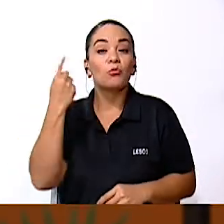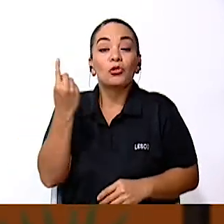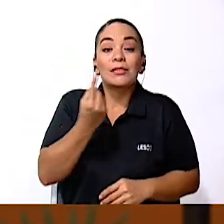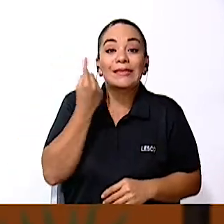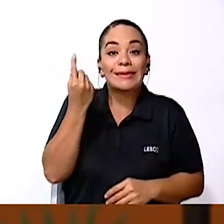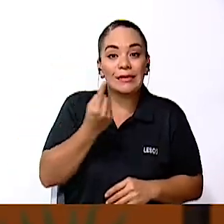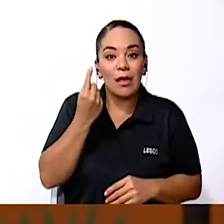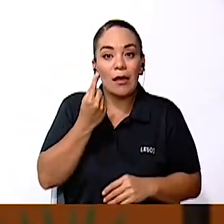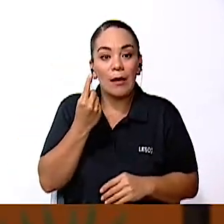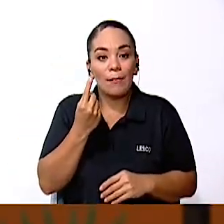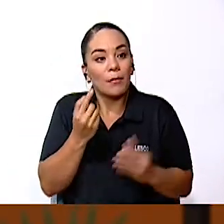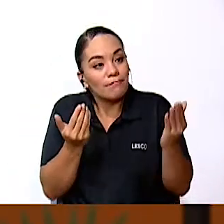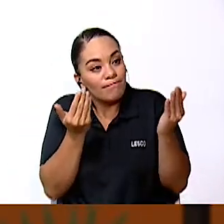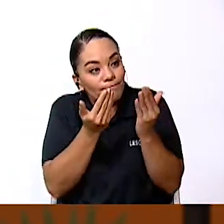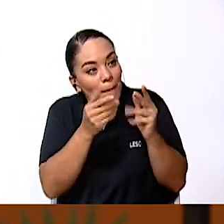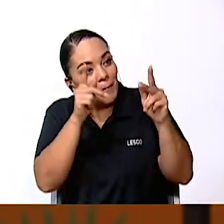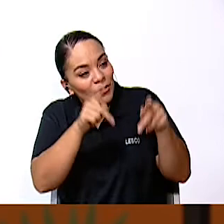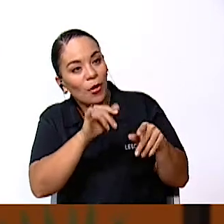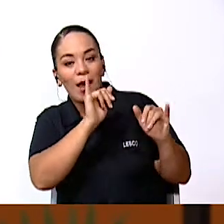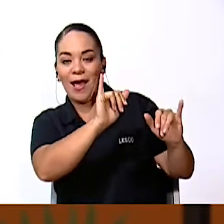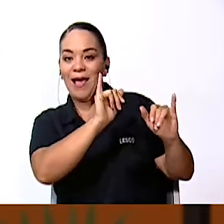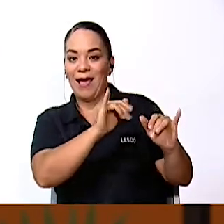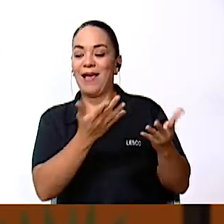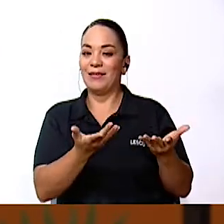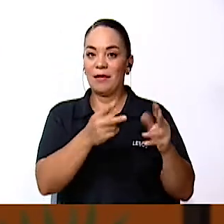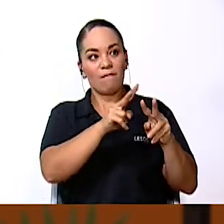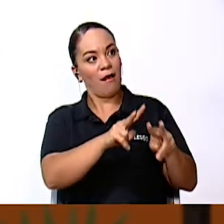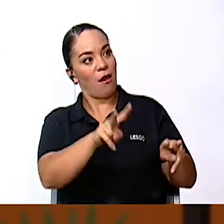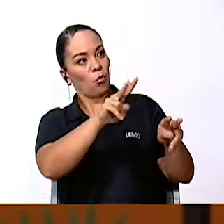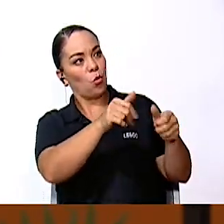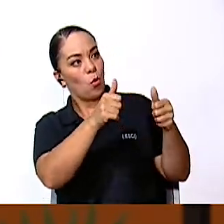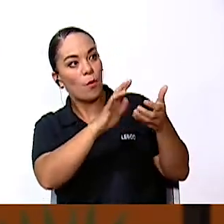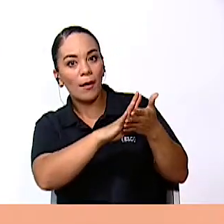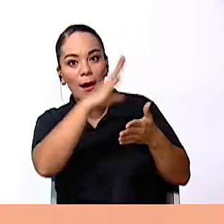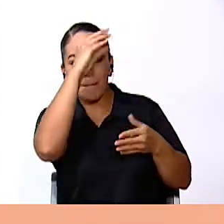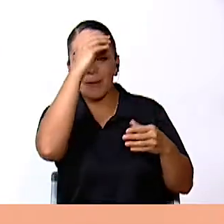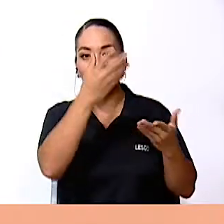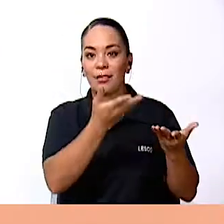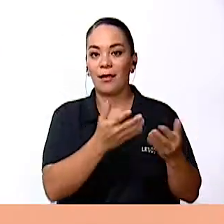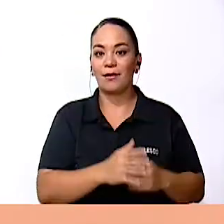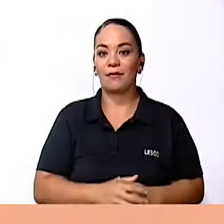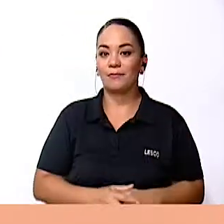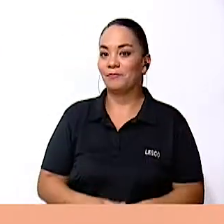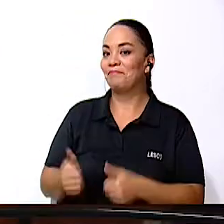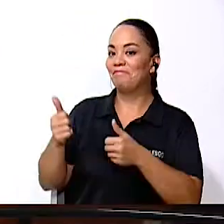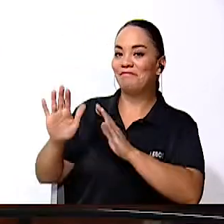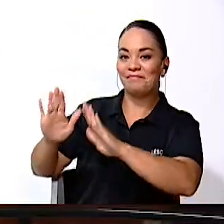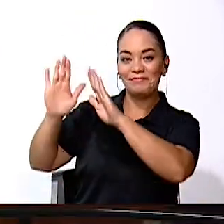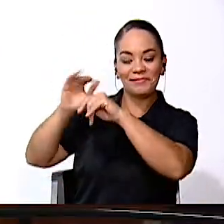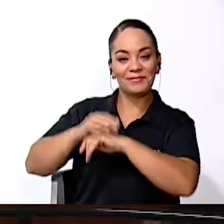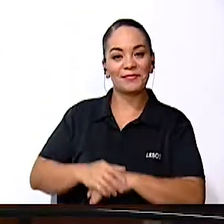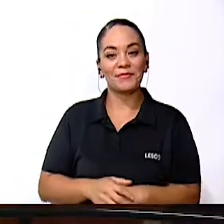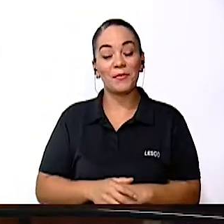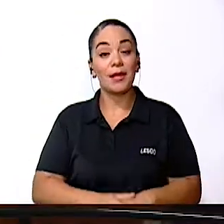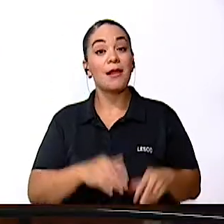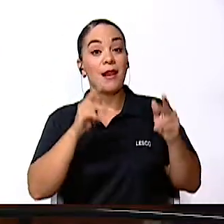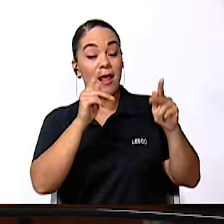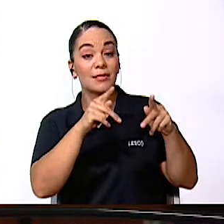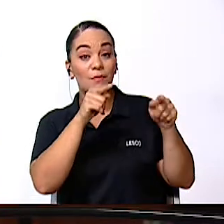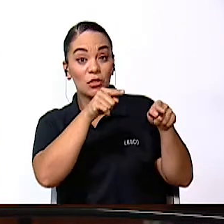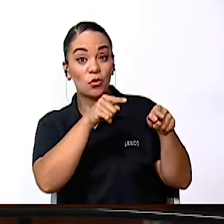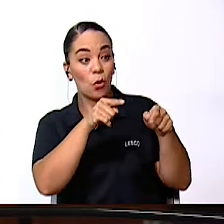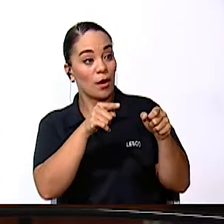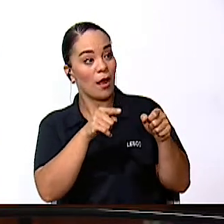acercarnos a personas con estas cualidades para aprender de ellas. ¡Genial! Las personas con